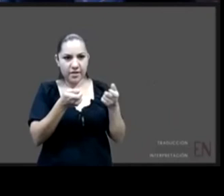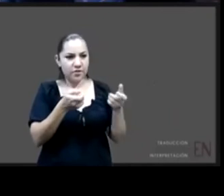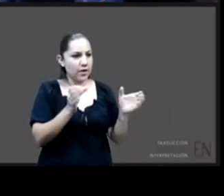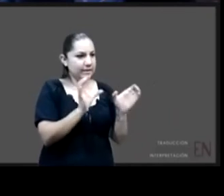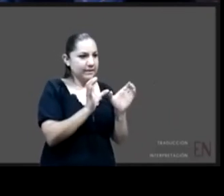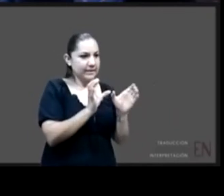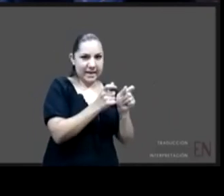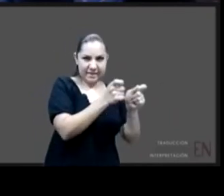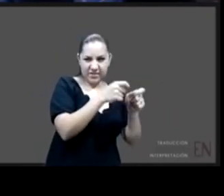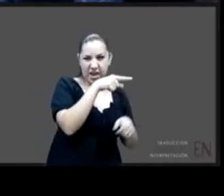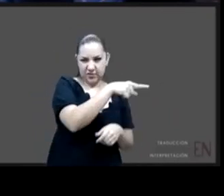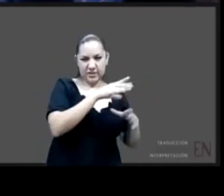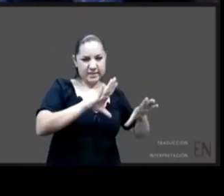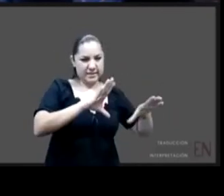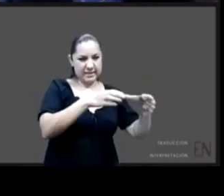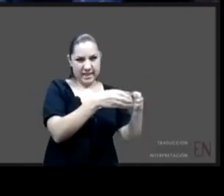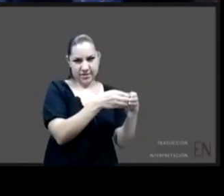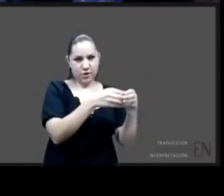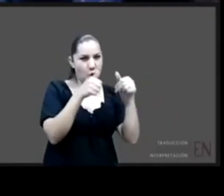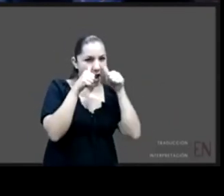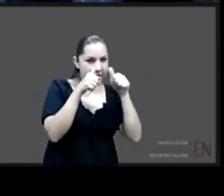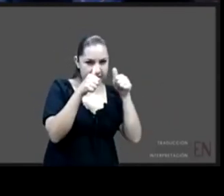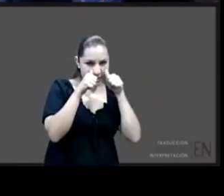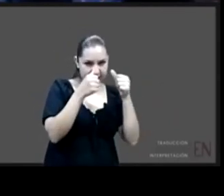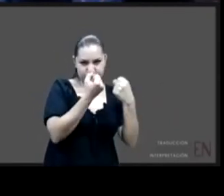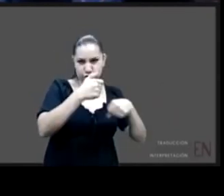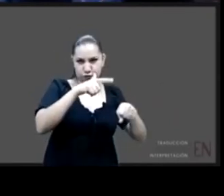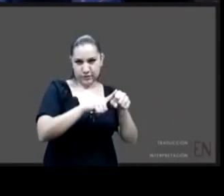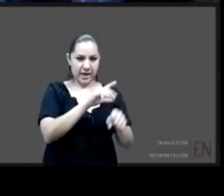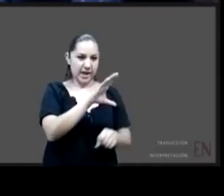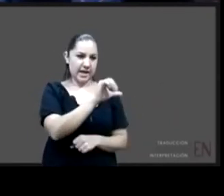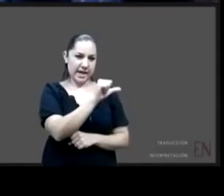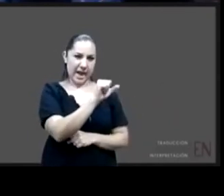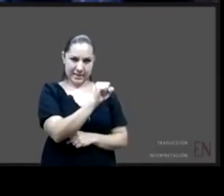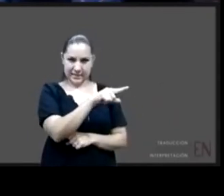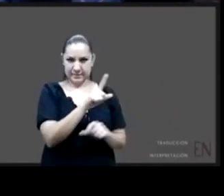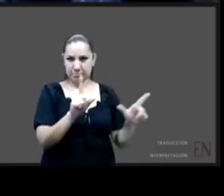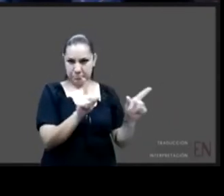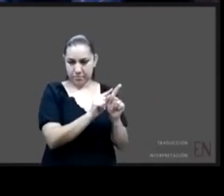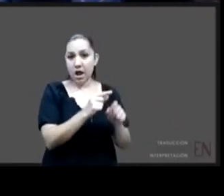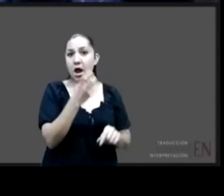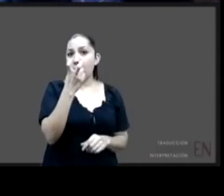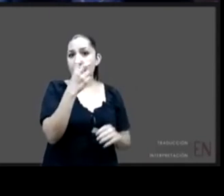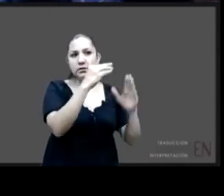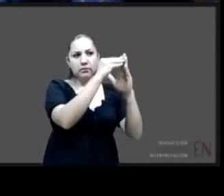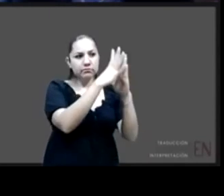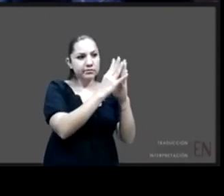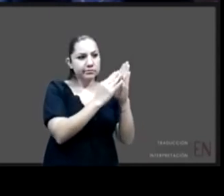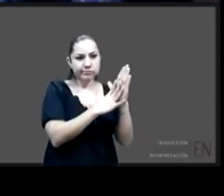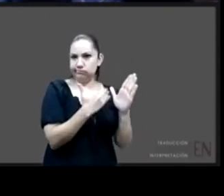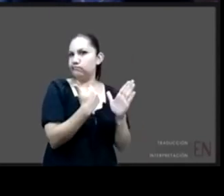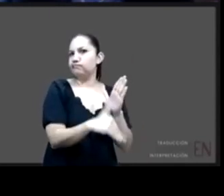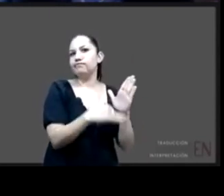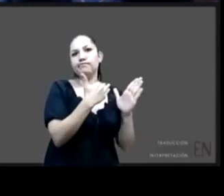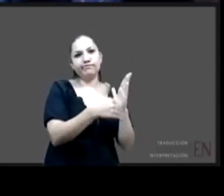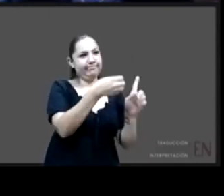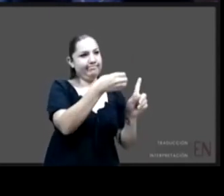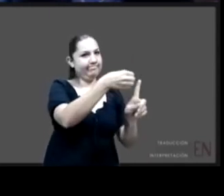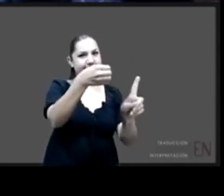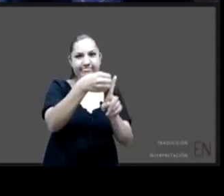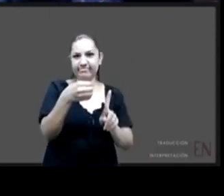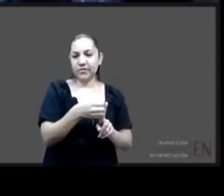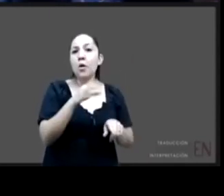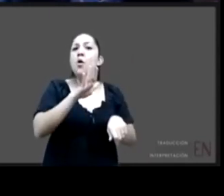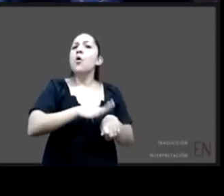porque bueno como bien decía en la ley está sin embargo todavía